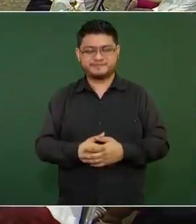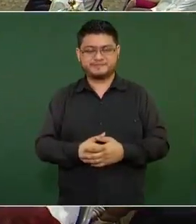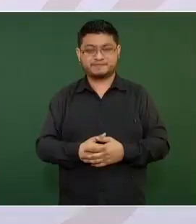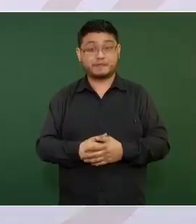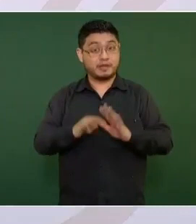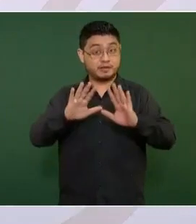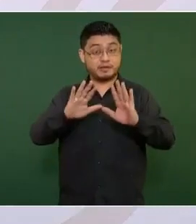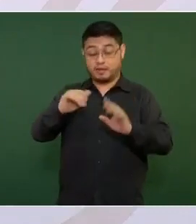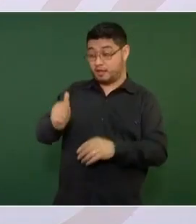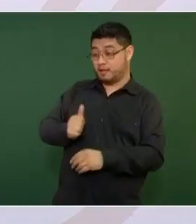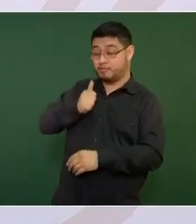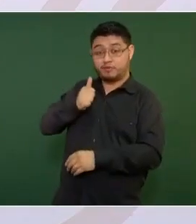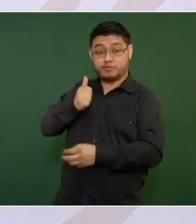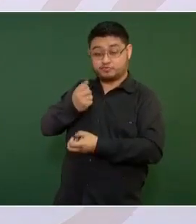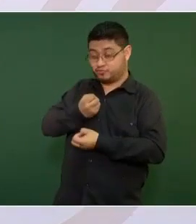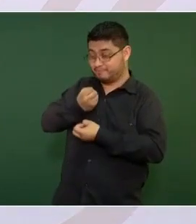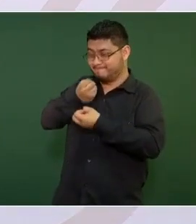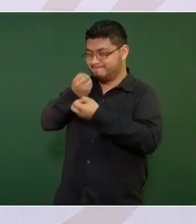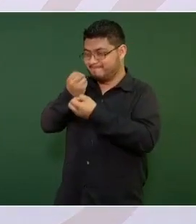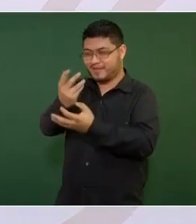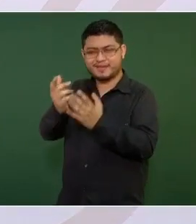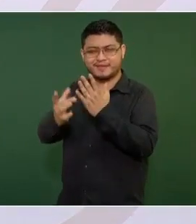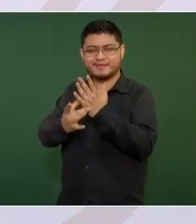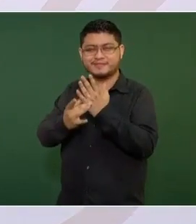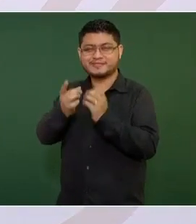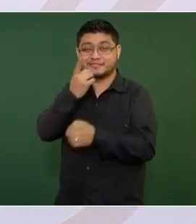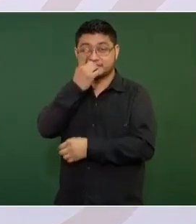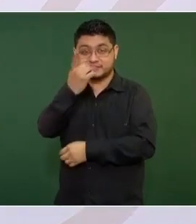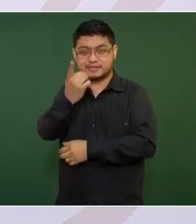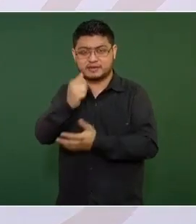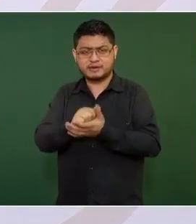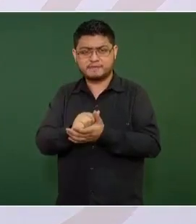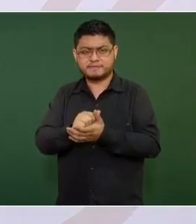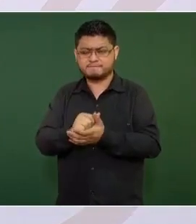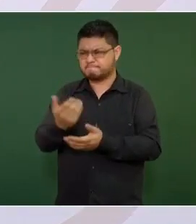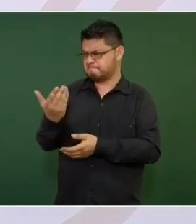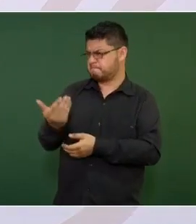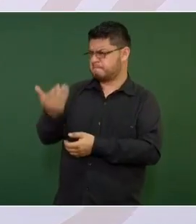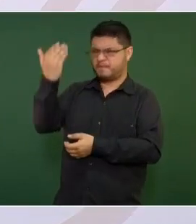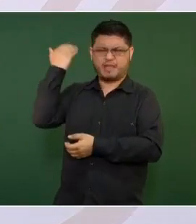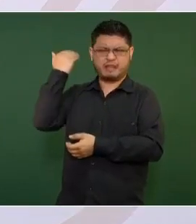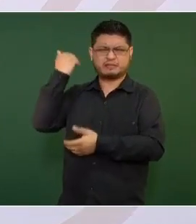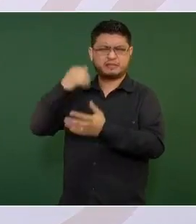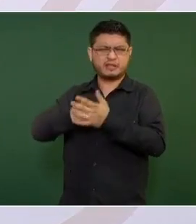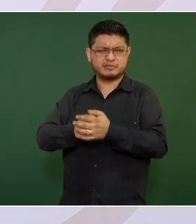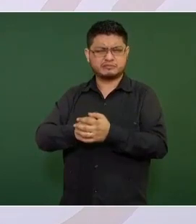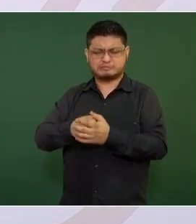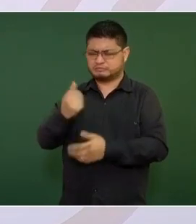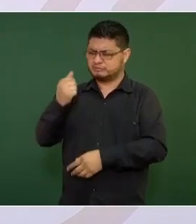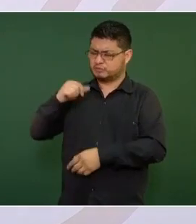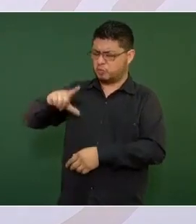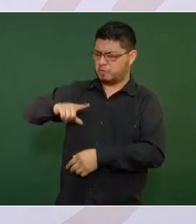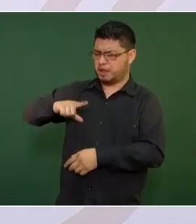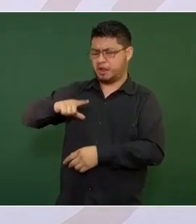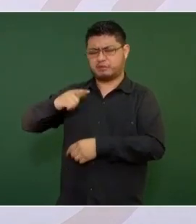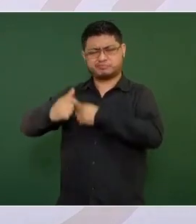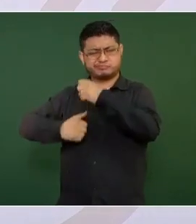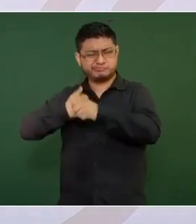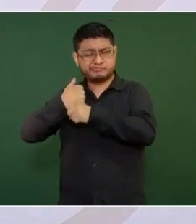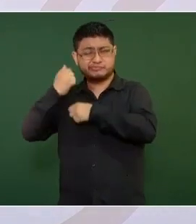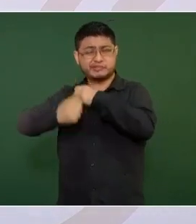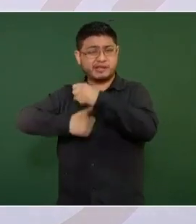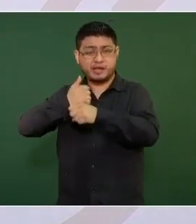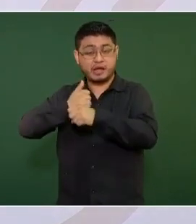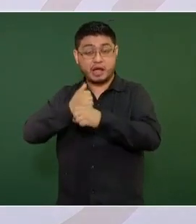Aprovecho también para expresar que a diferencia de lo que sucedía durante los gobiernos neoliberales o neoporfiristas, ahora no se